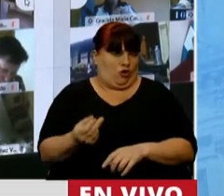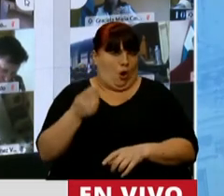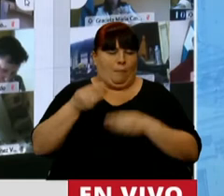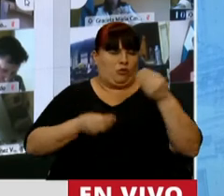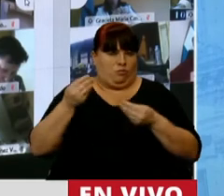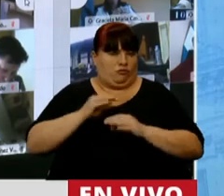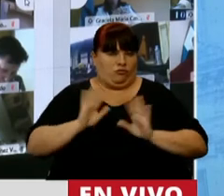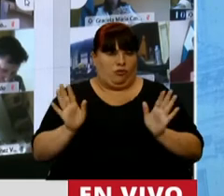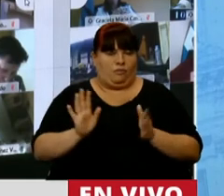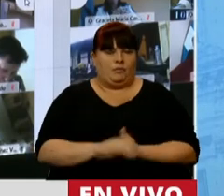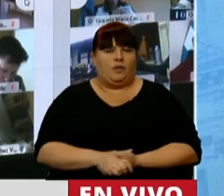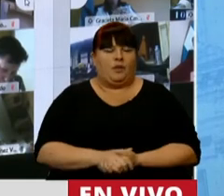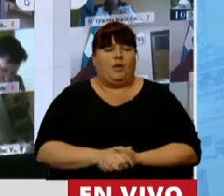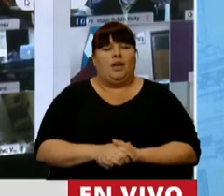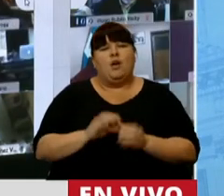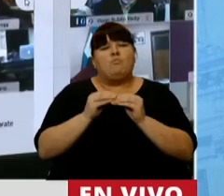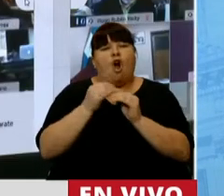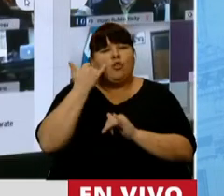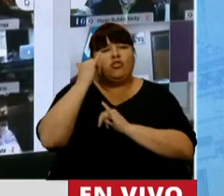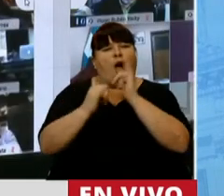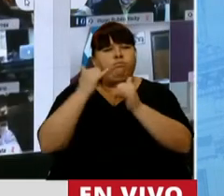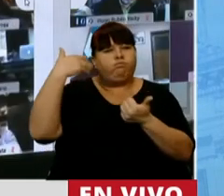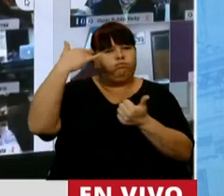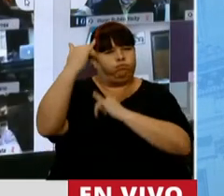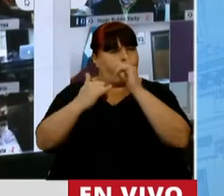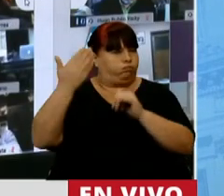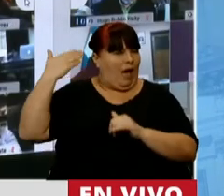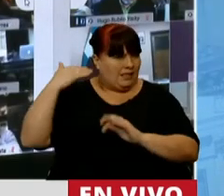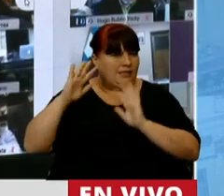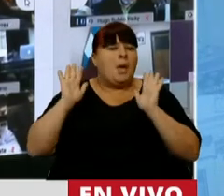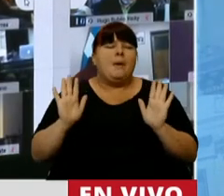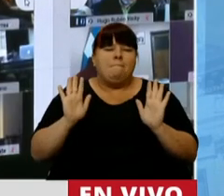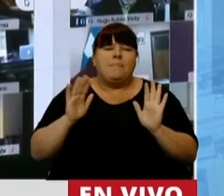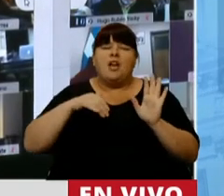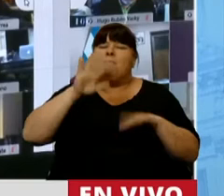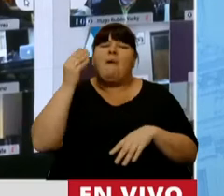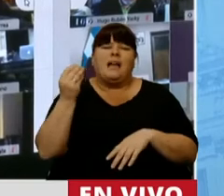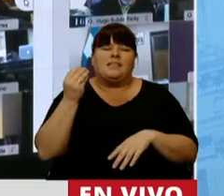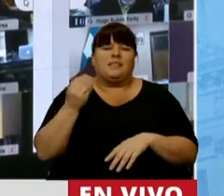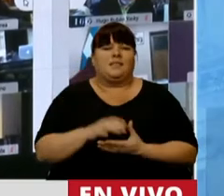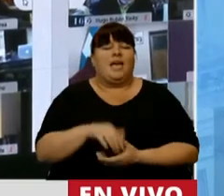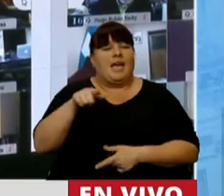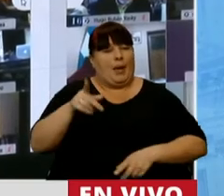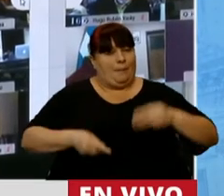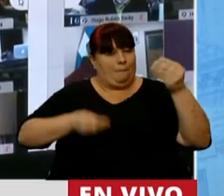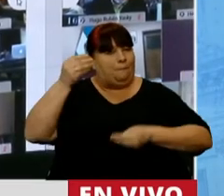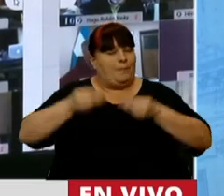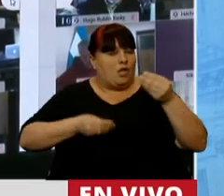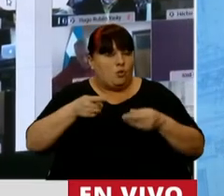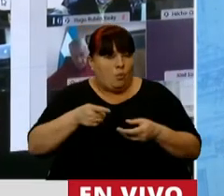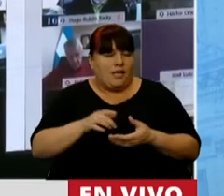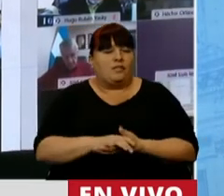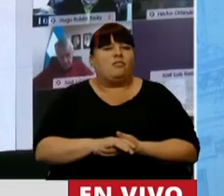este presupuesto por las razones que ya han sido anunciadas, pero esencialmente porque este presupuesto